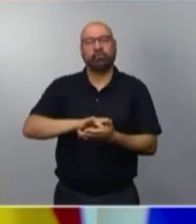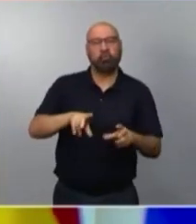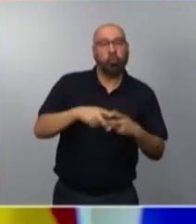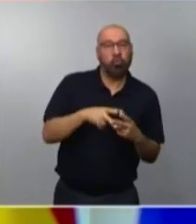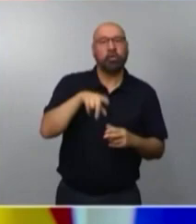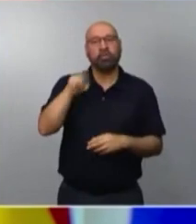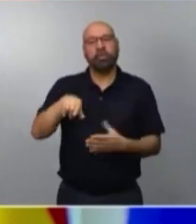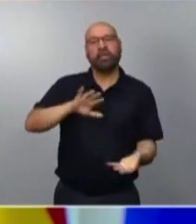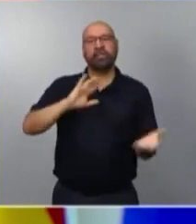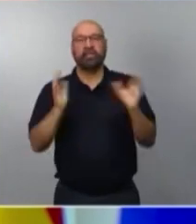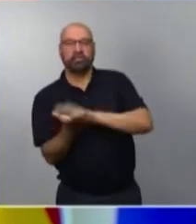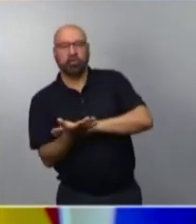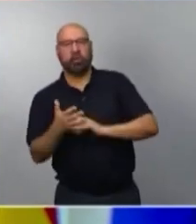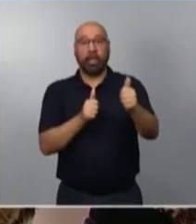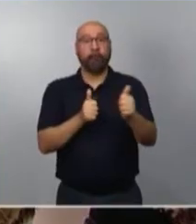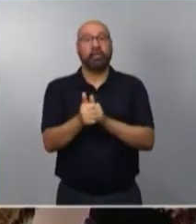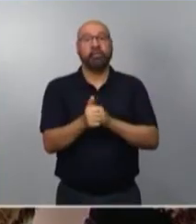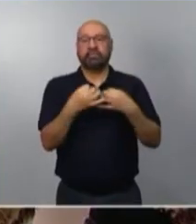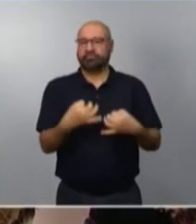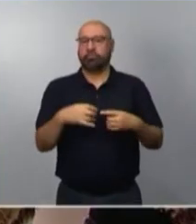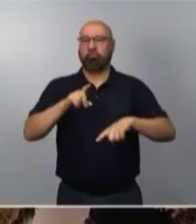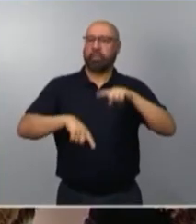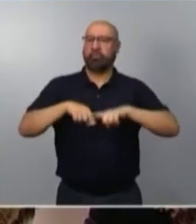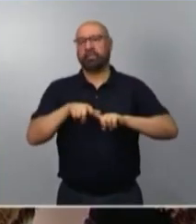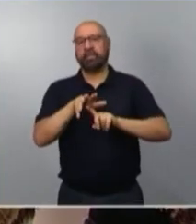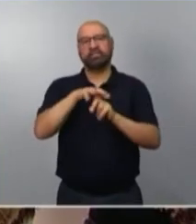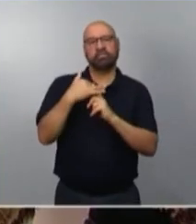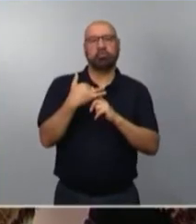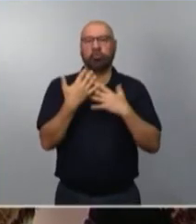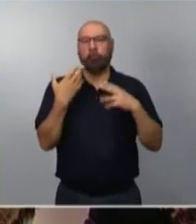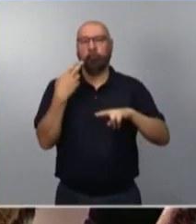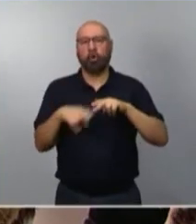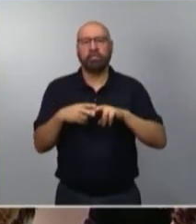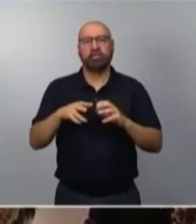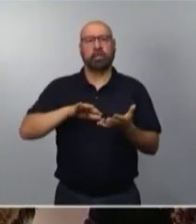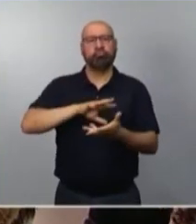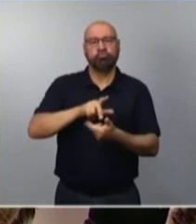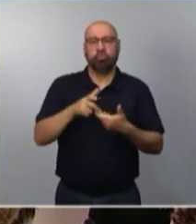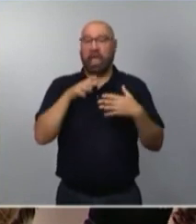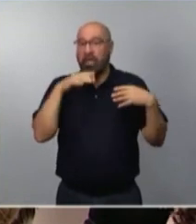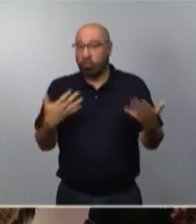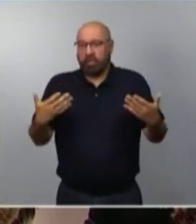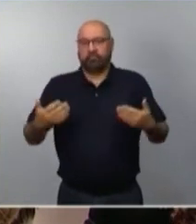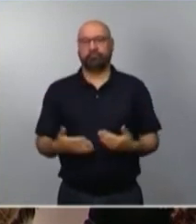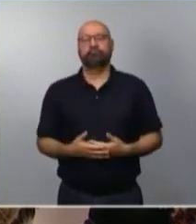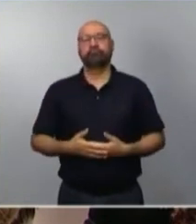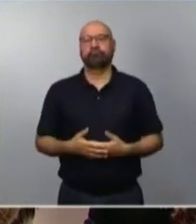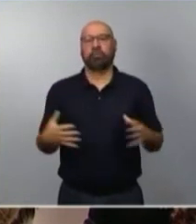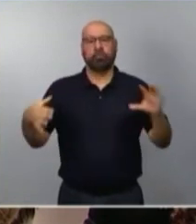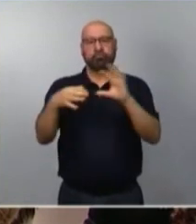ecológicas y también la transformación. Pero también creo que desde un punto de vista estratégico con lo estructural